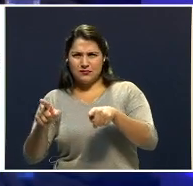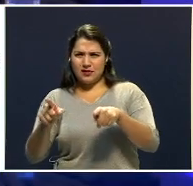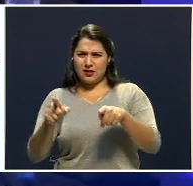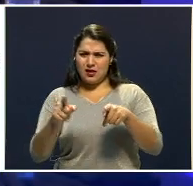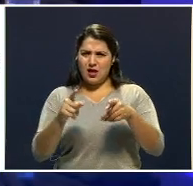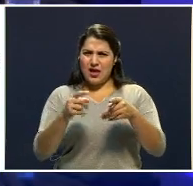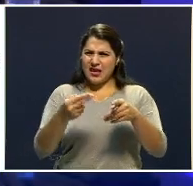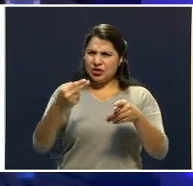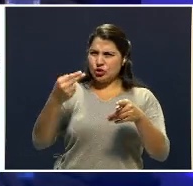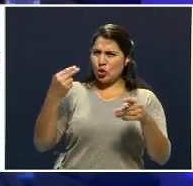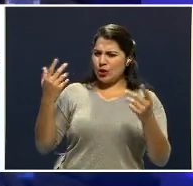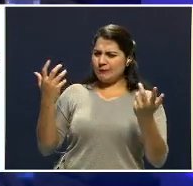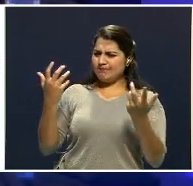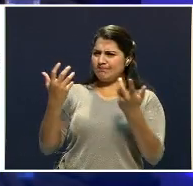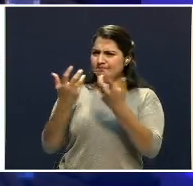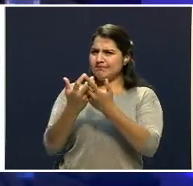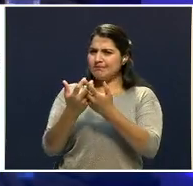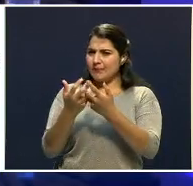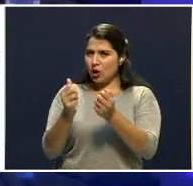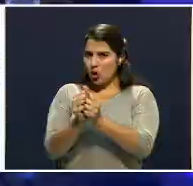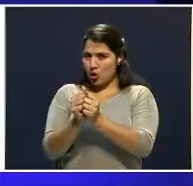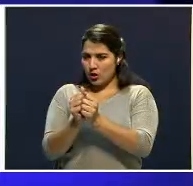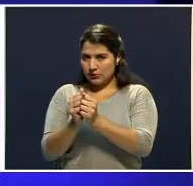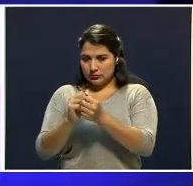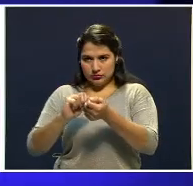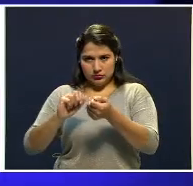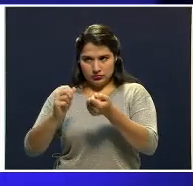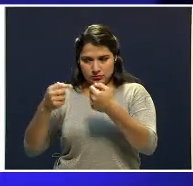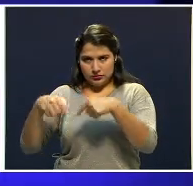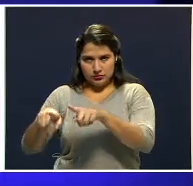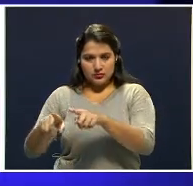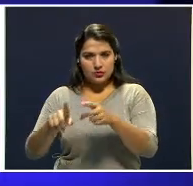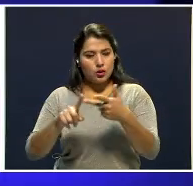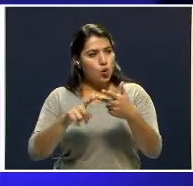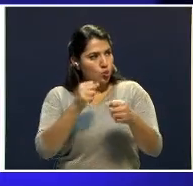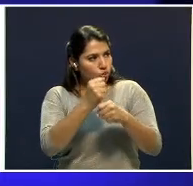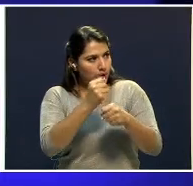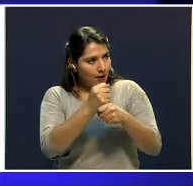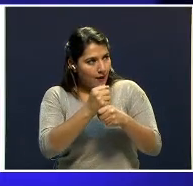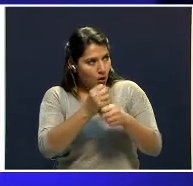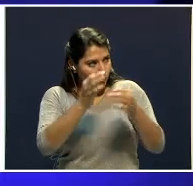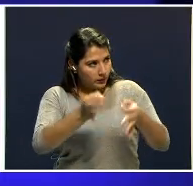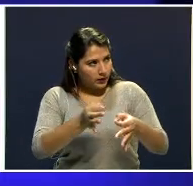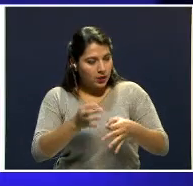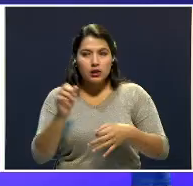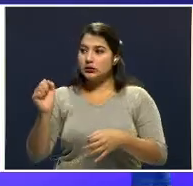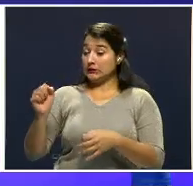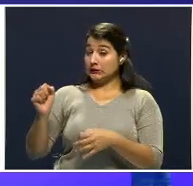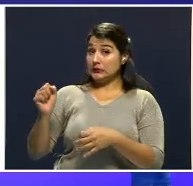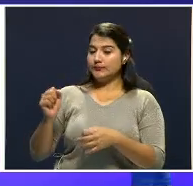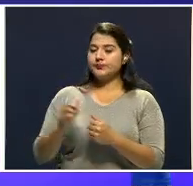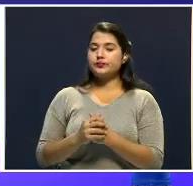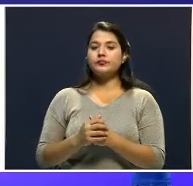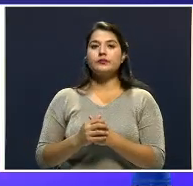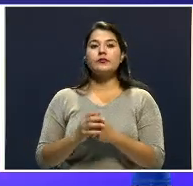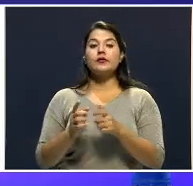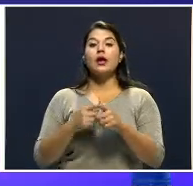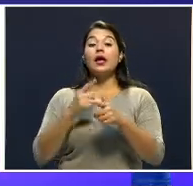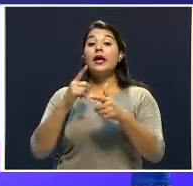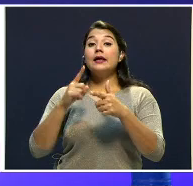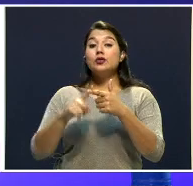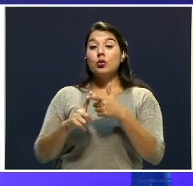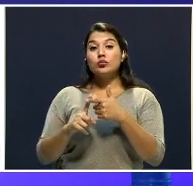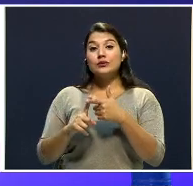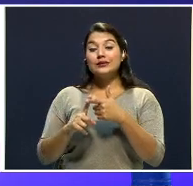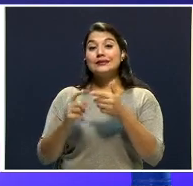cuerpo. Es decir, hay un trabajo policial sólido, eficaz. Claro. Tan es así, que